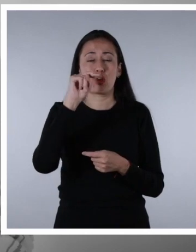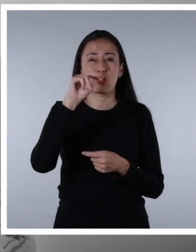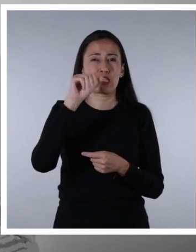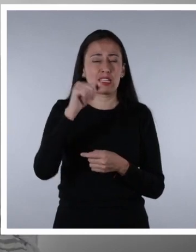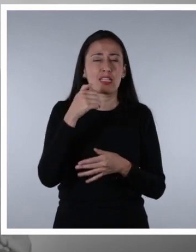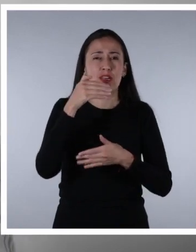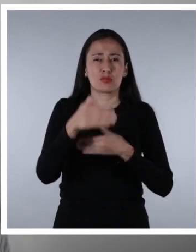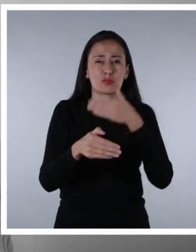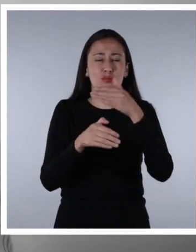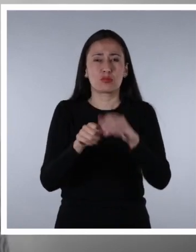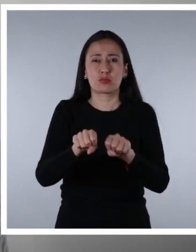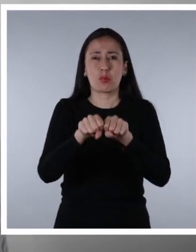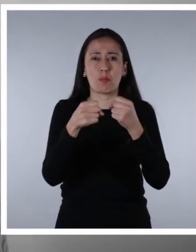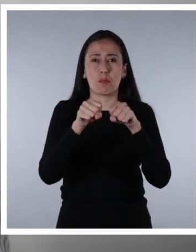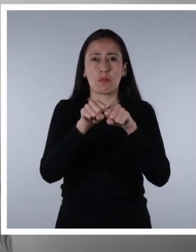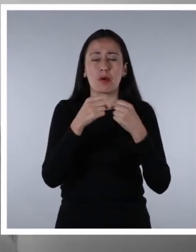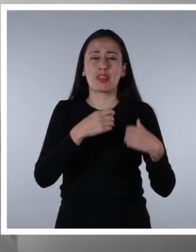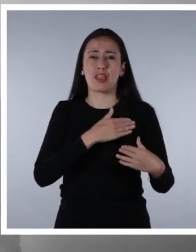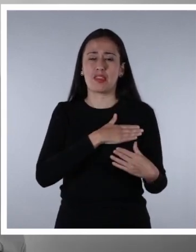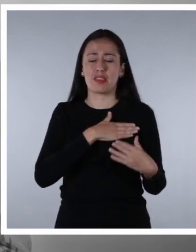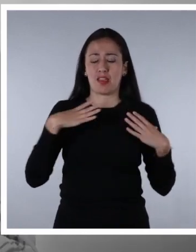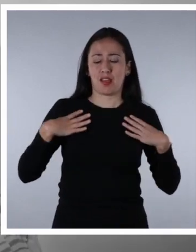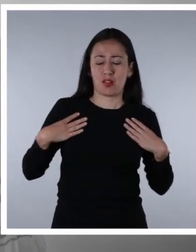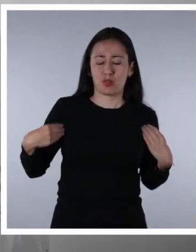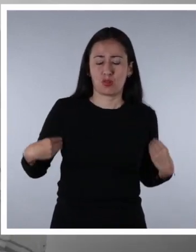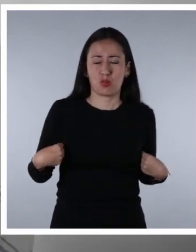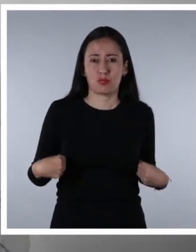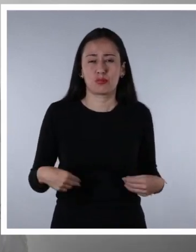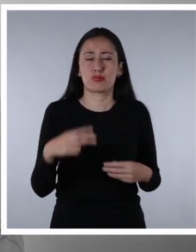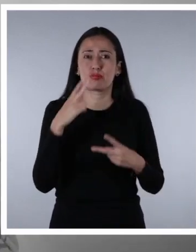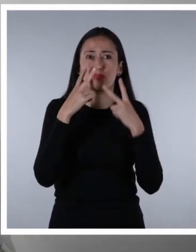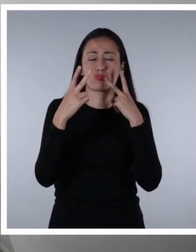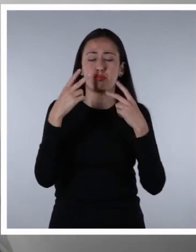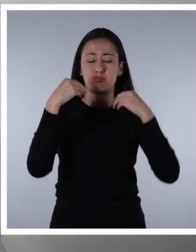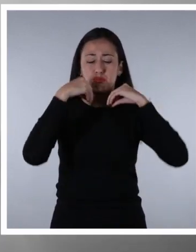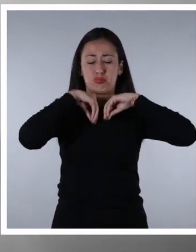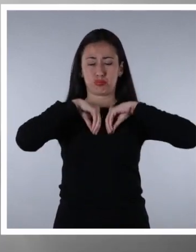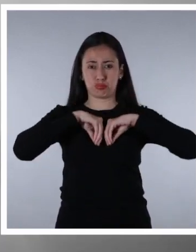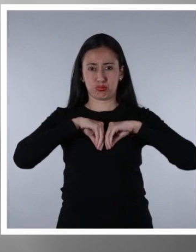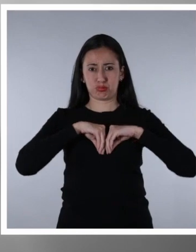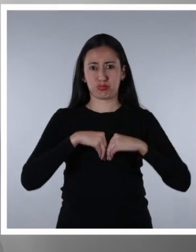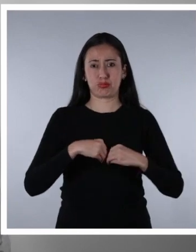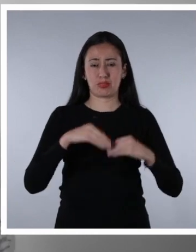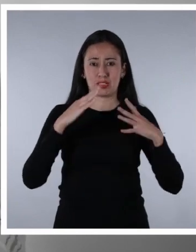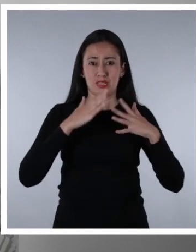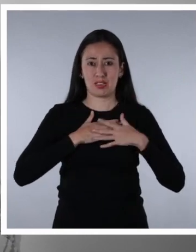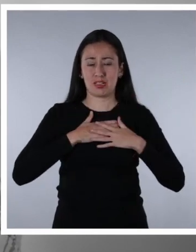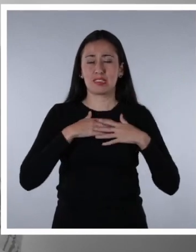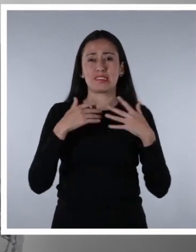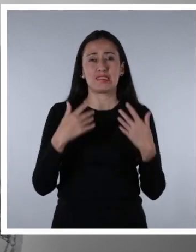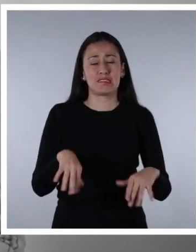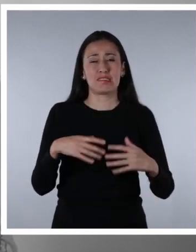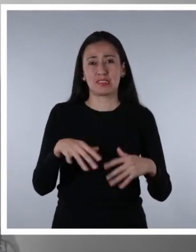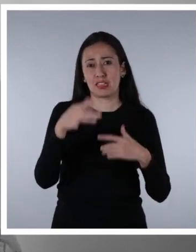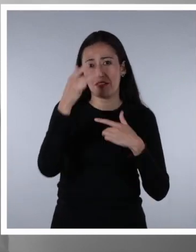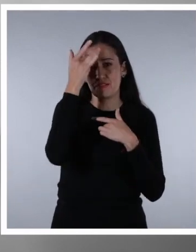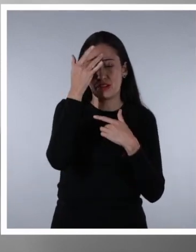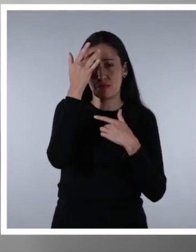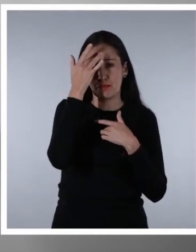Esas sustancias van dañando los pulmones de las personas que fuman porque se convierten en humo que entra por la boca y te terminan